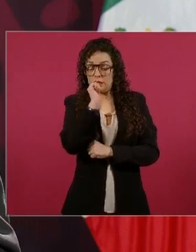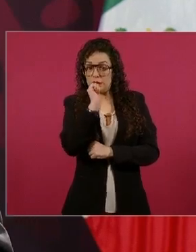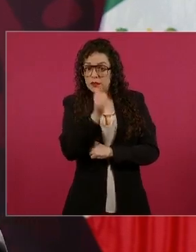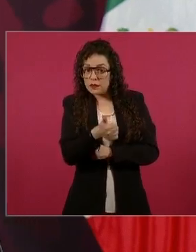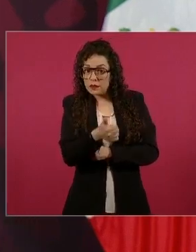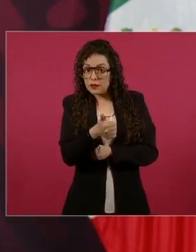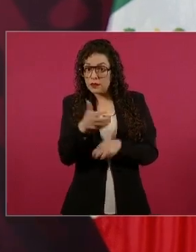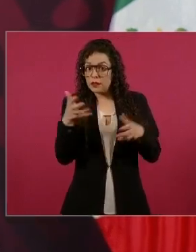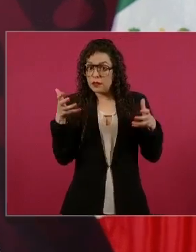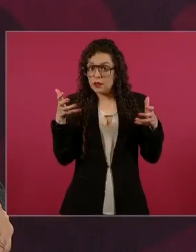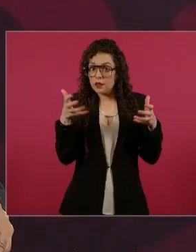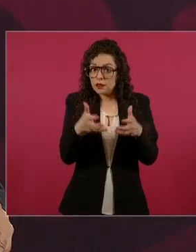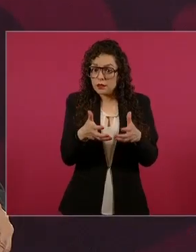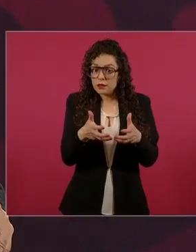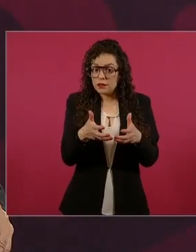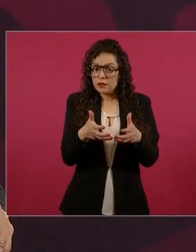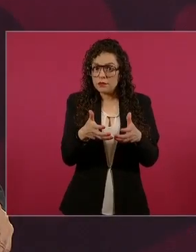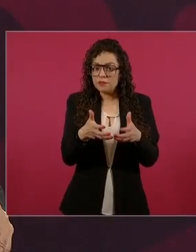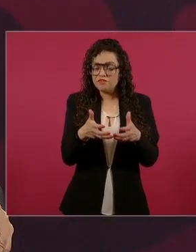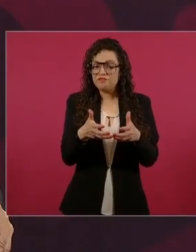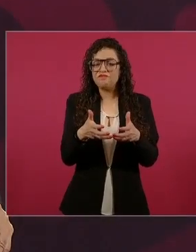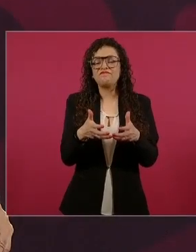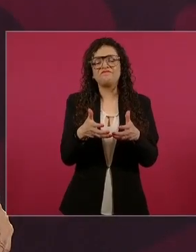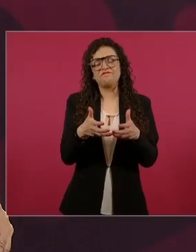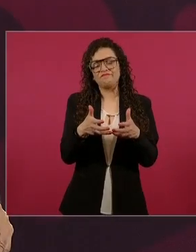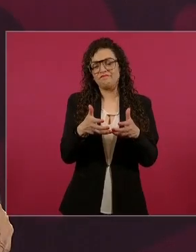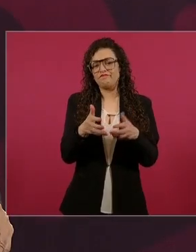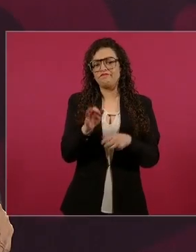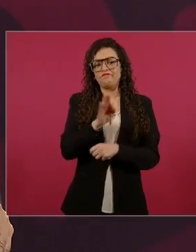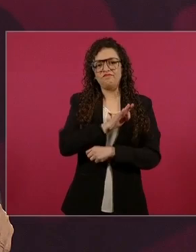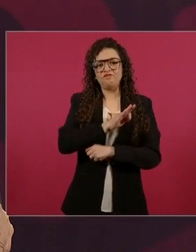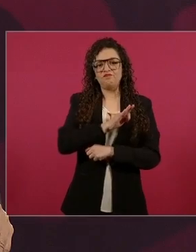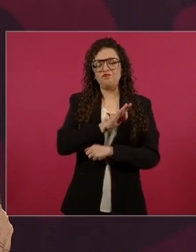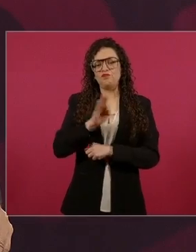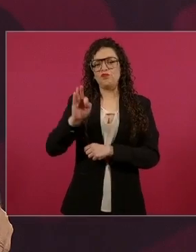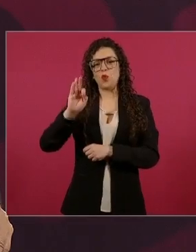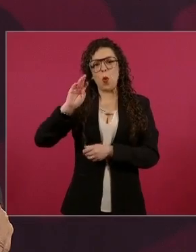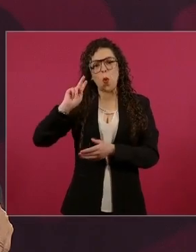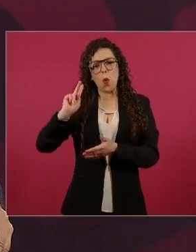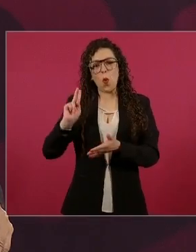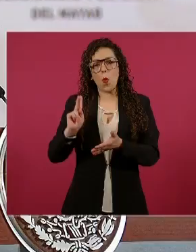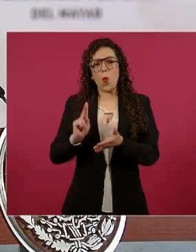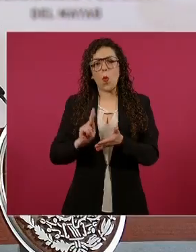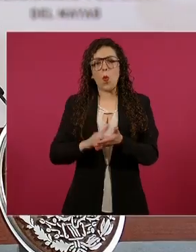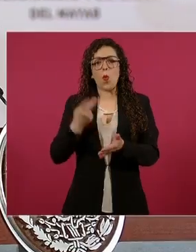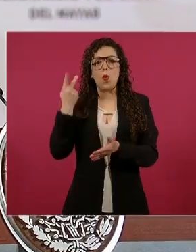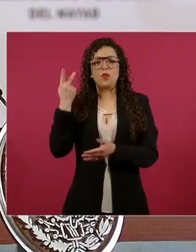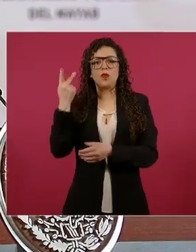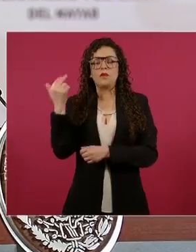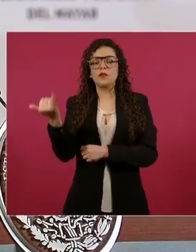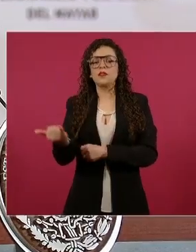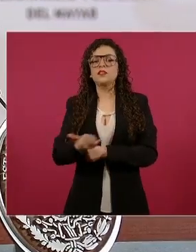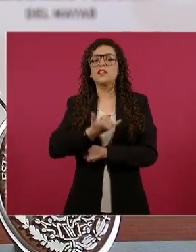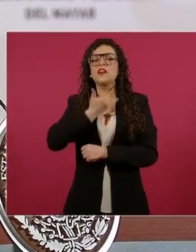insolencia de llamarles ninis